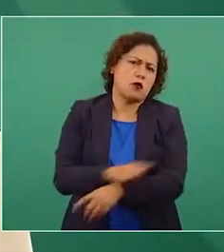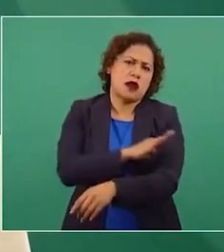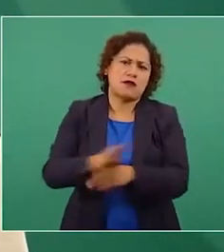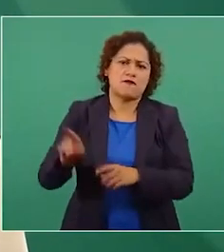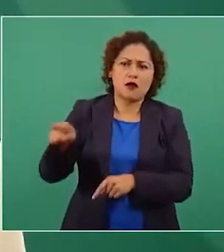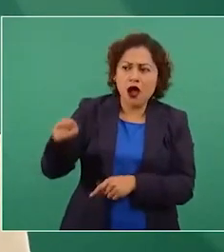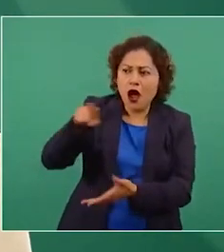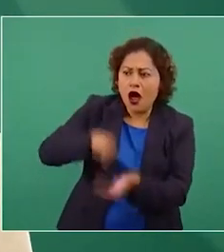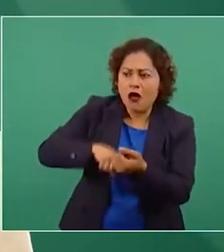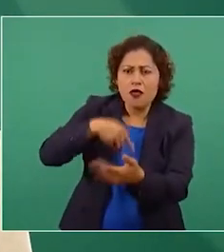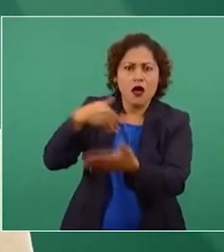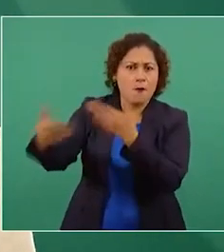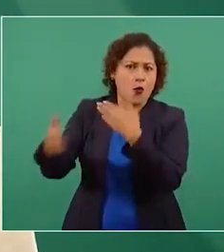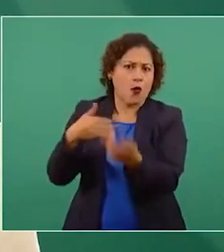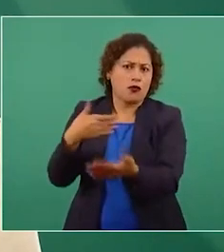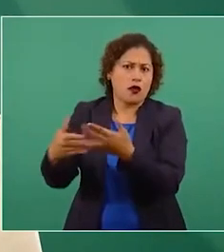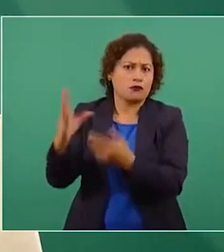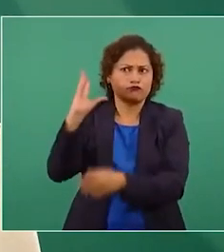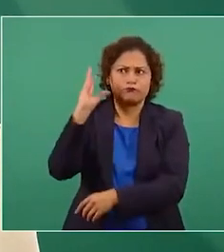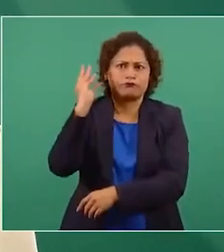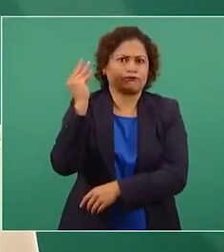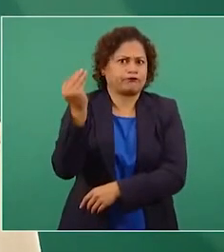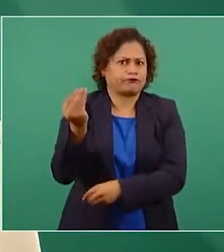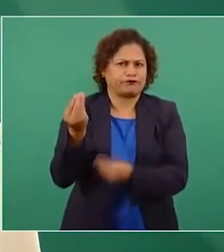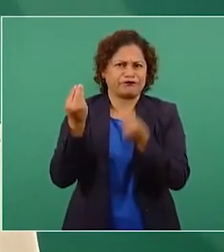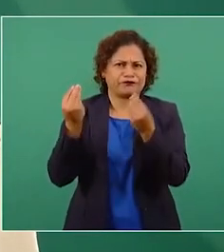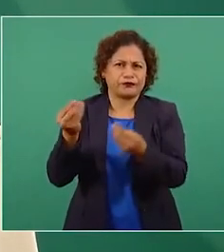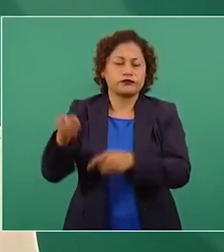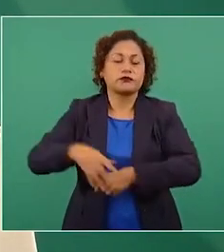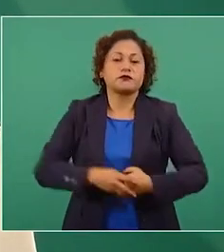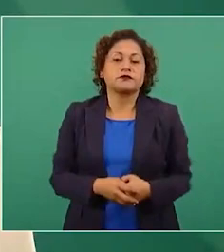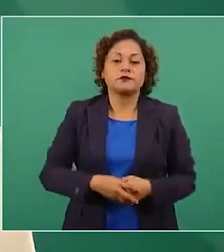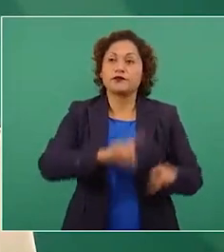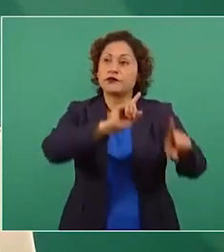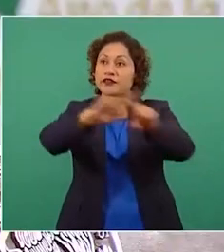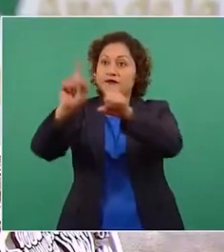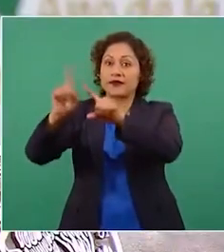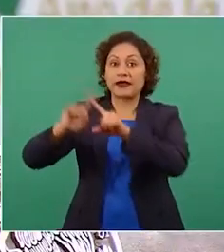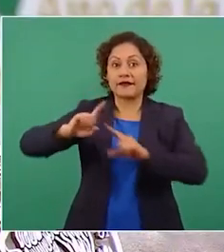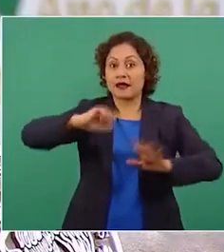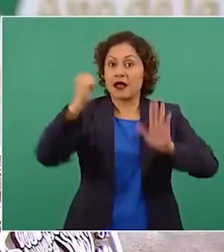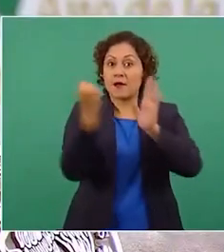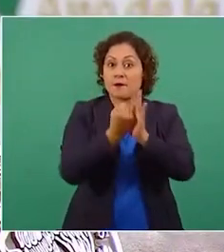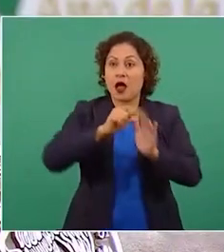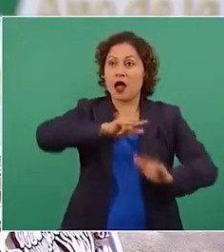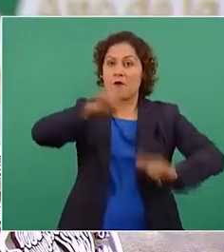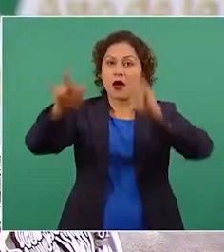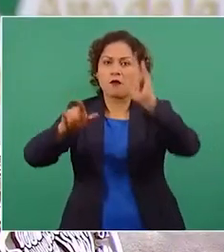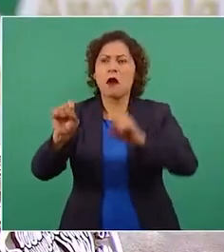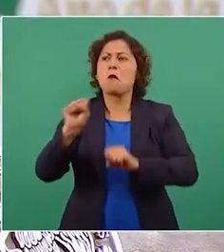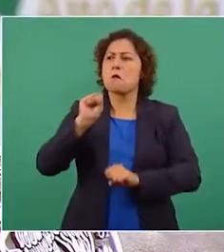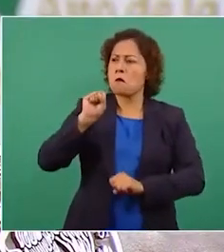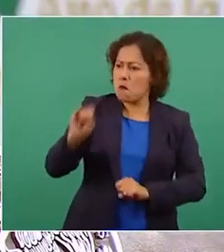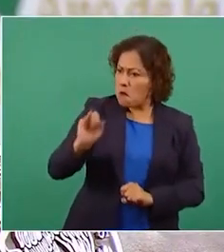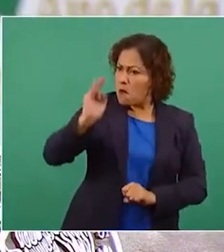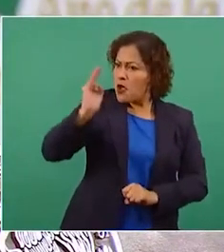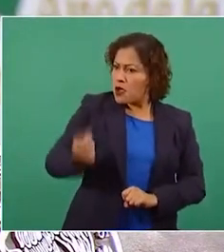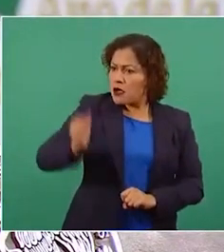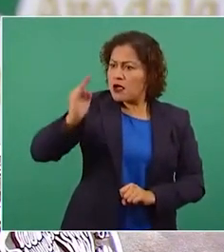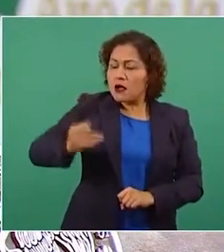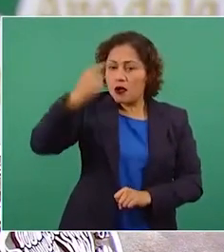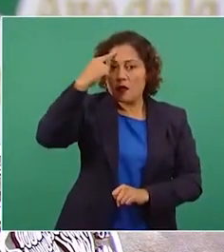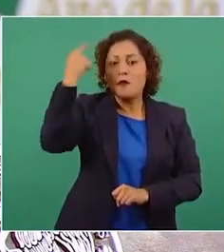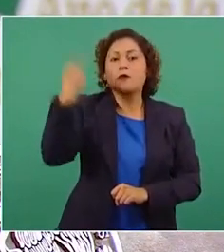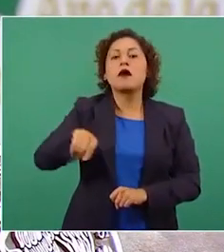tecnología y modernidad. Varias aerolíneas han expresado su disposición para trasladar operaciones